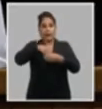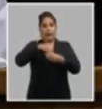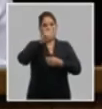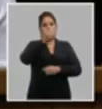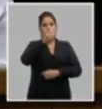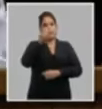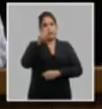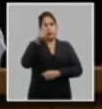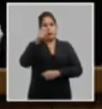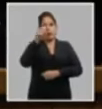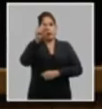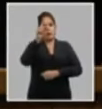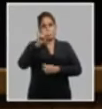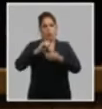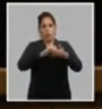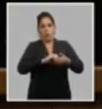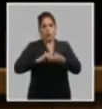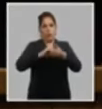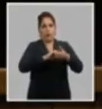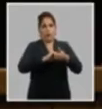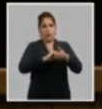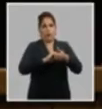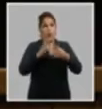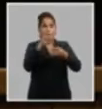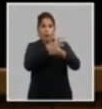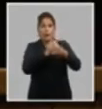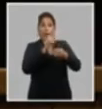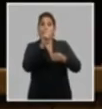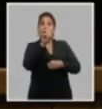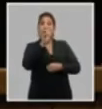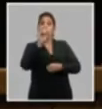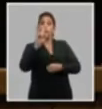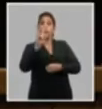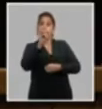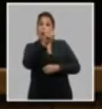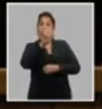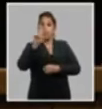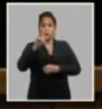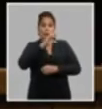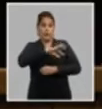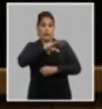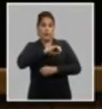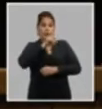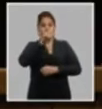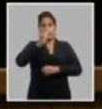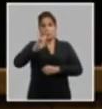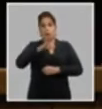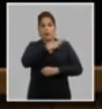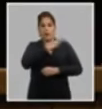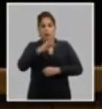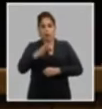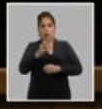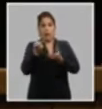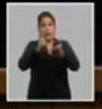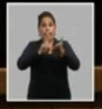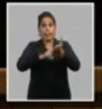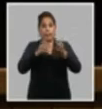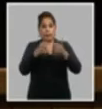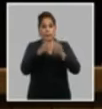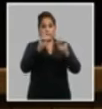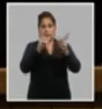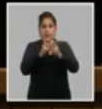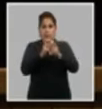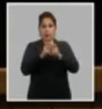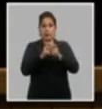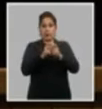110 compañeros de ellos 91 delegados y 19 invitados los miembros del buro político